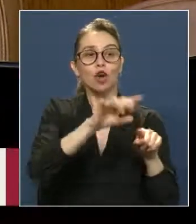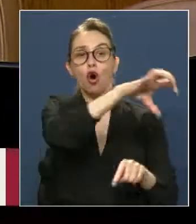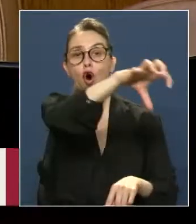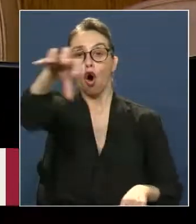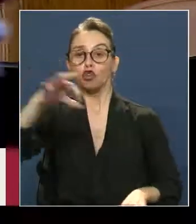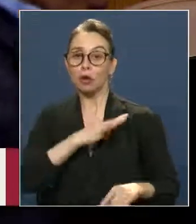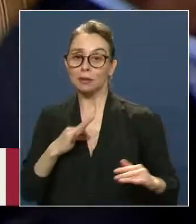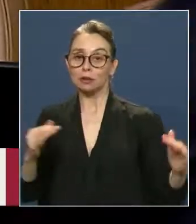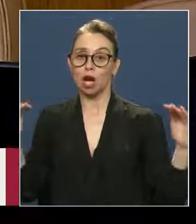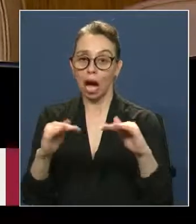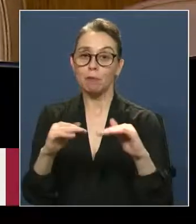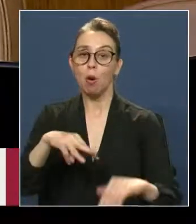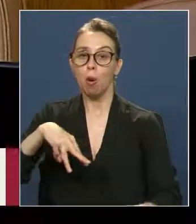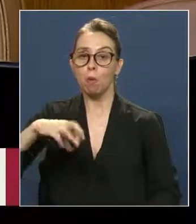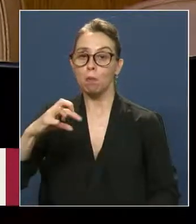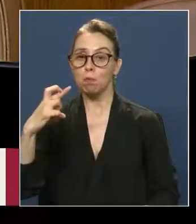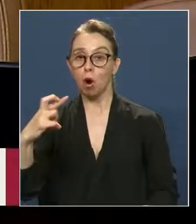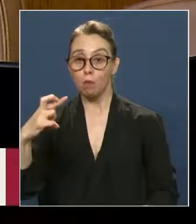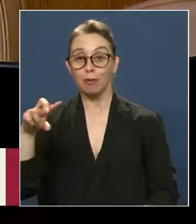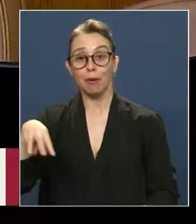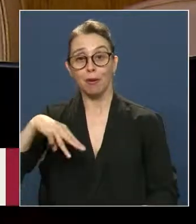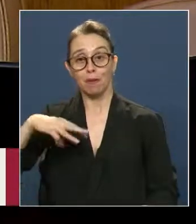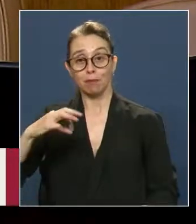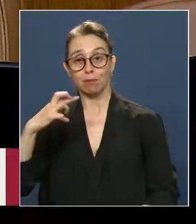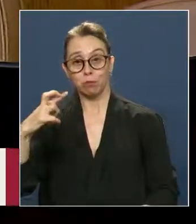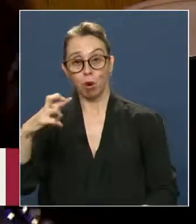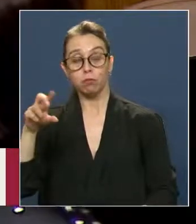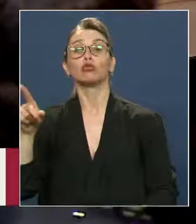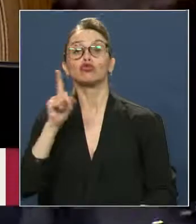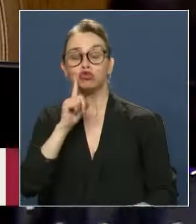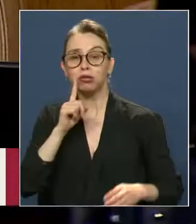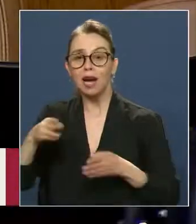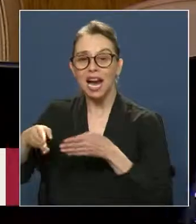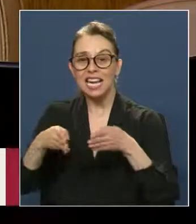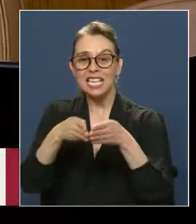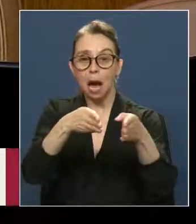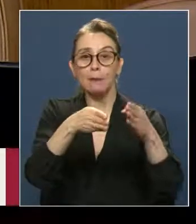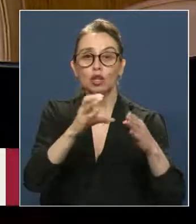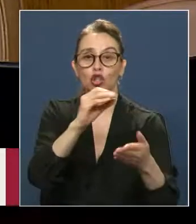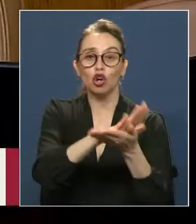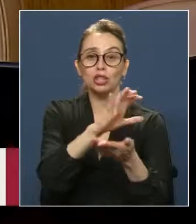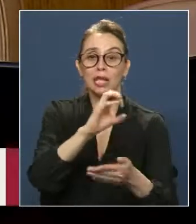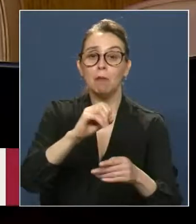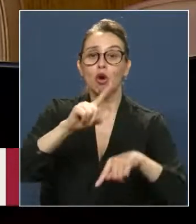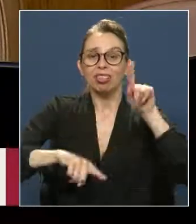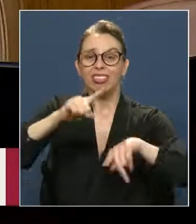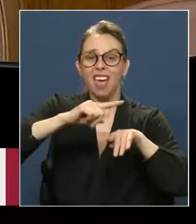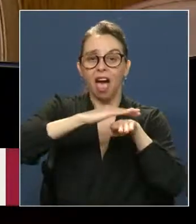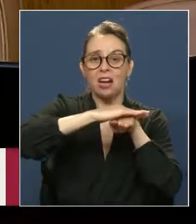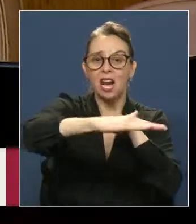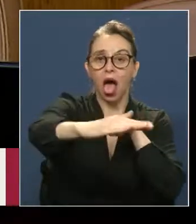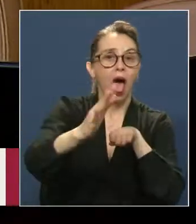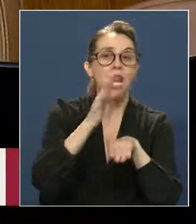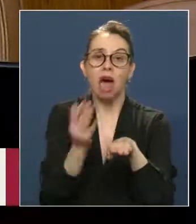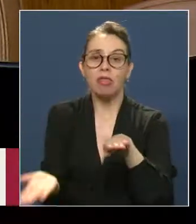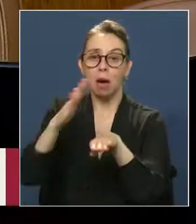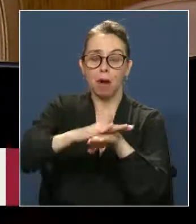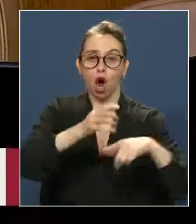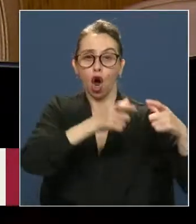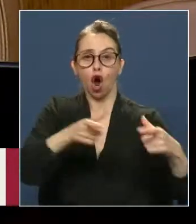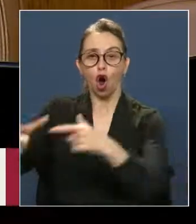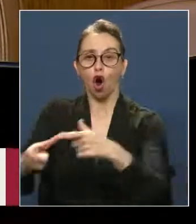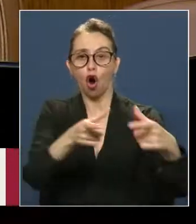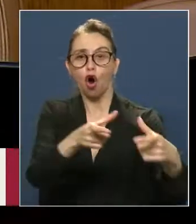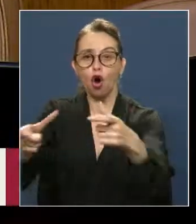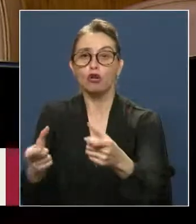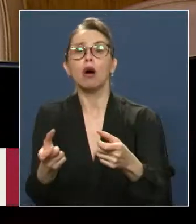ministerios. Por ejemplo, obras públicas. Obras públicas tienen los caminos hacia Cochamó sin pavimentar, llenos de hoyos, llenos de